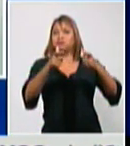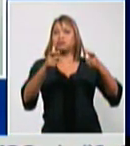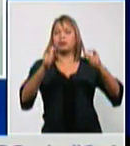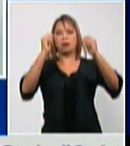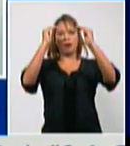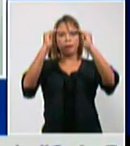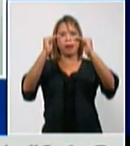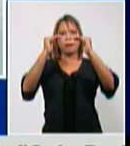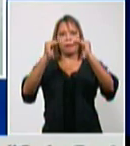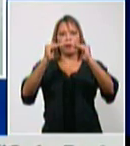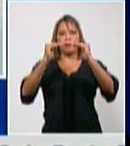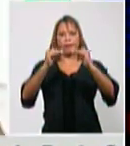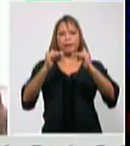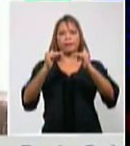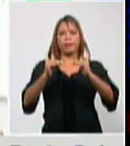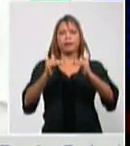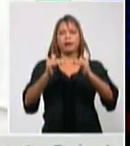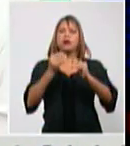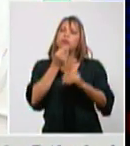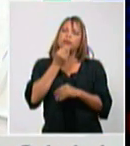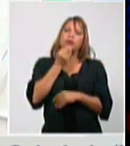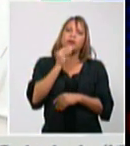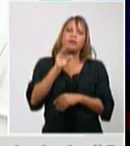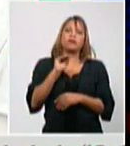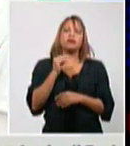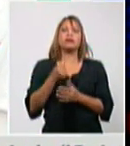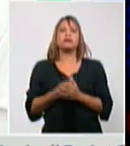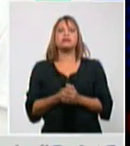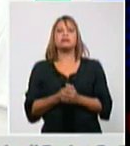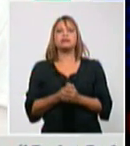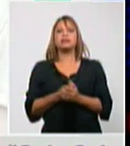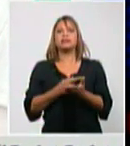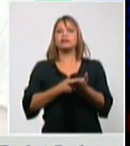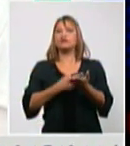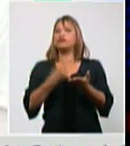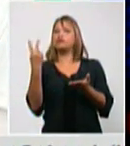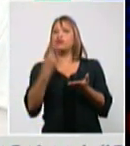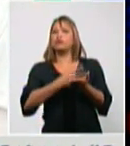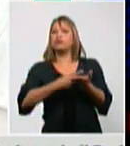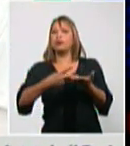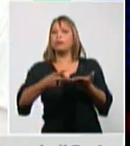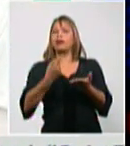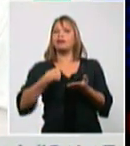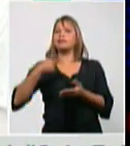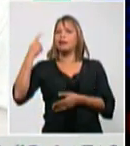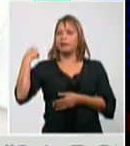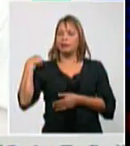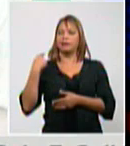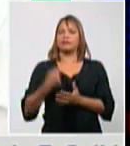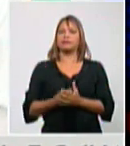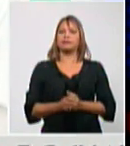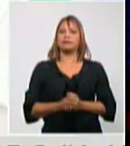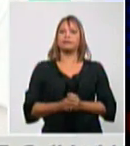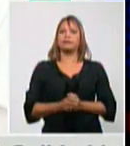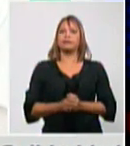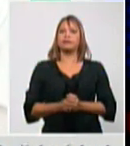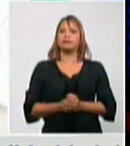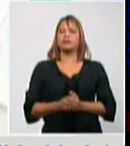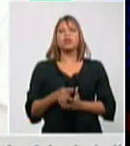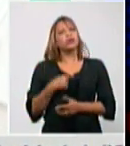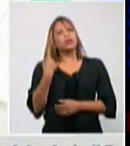de casos pudiéramos decir en los últimos 15 días nosotros damos esta información